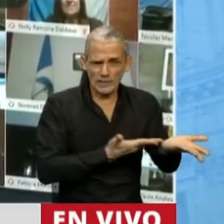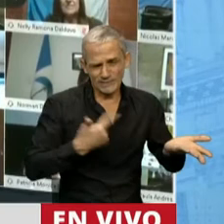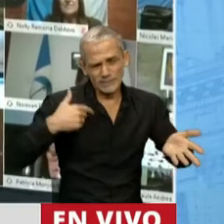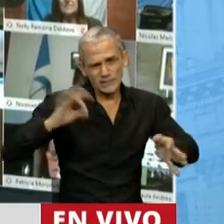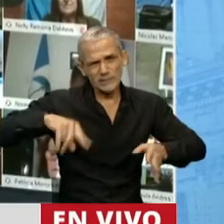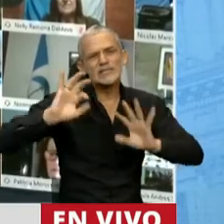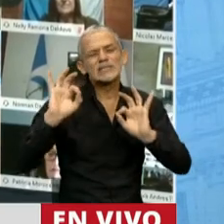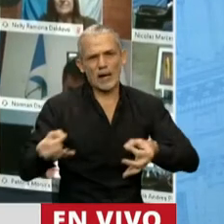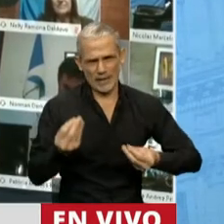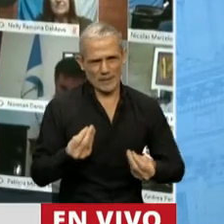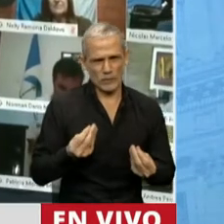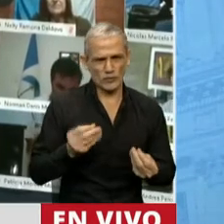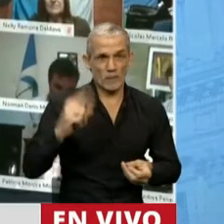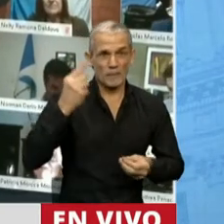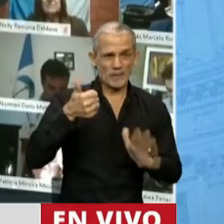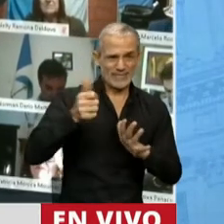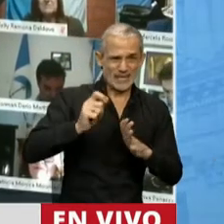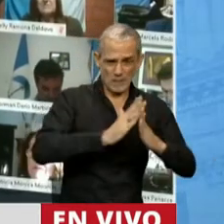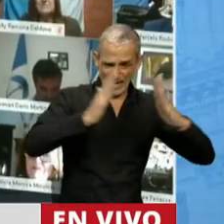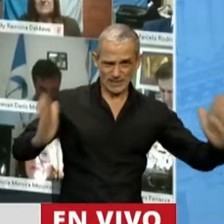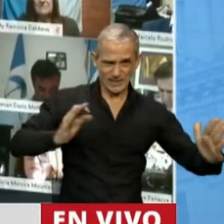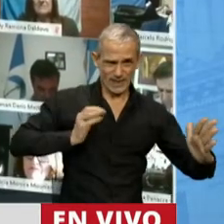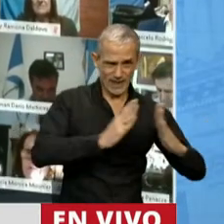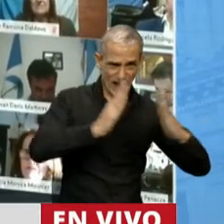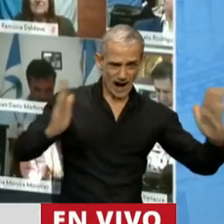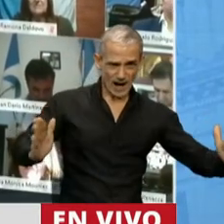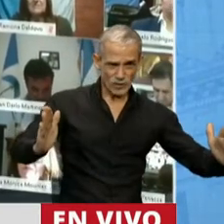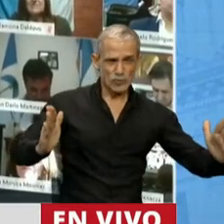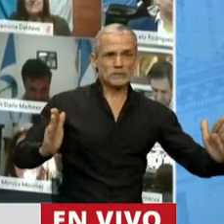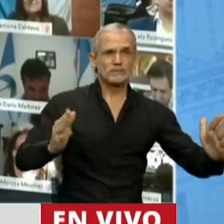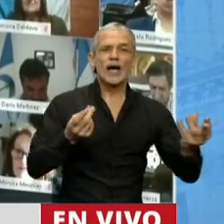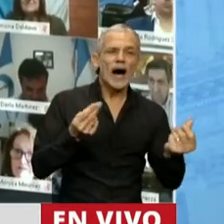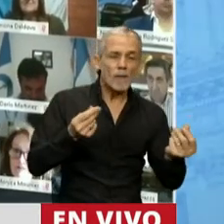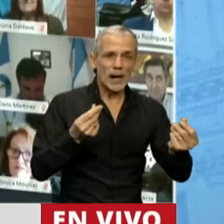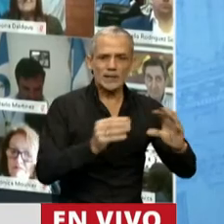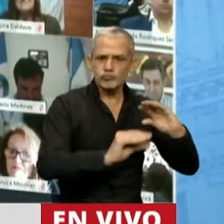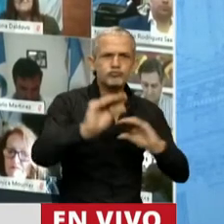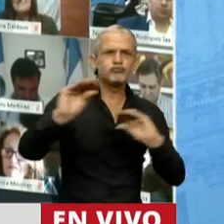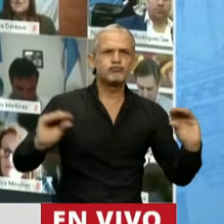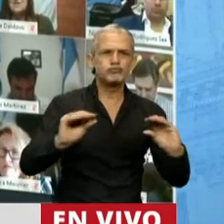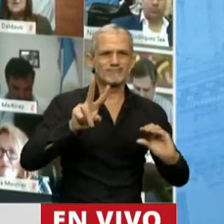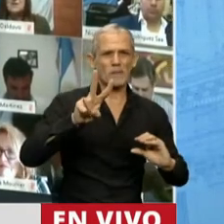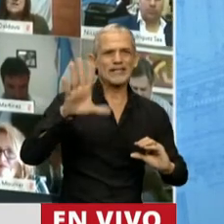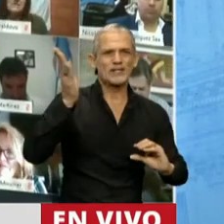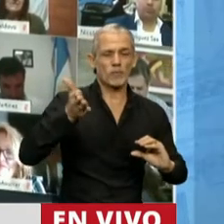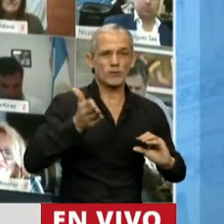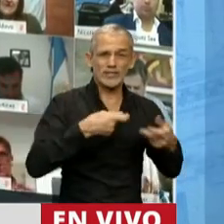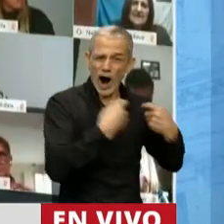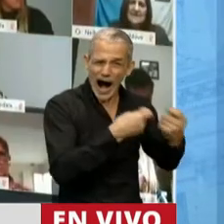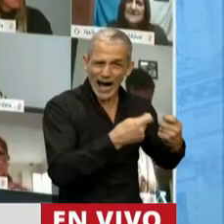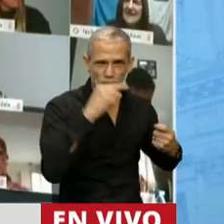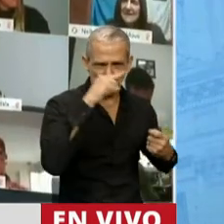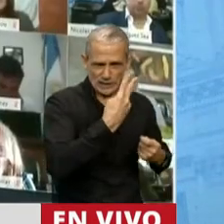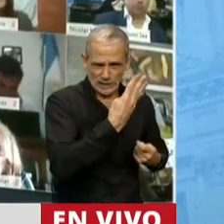sabemos que en el primer semestre del año los recursos fueron al 25 y el gasto al 75.